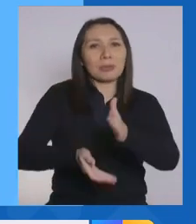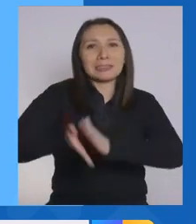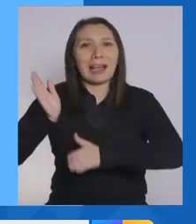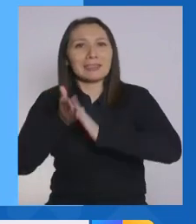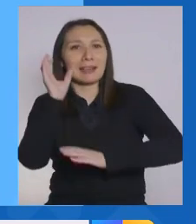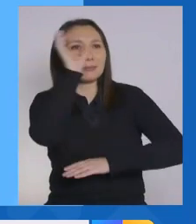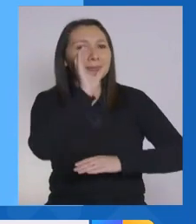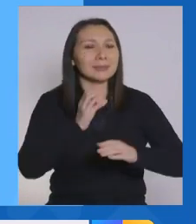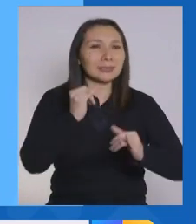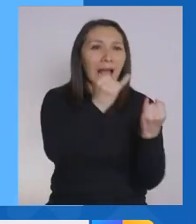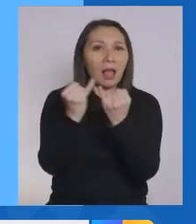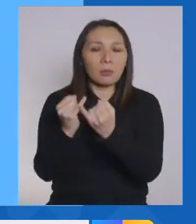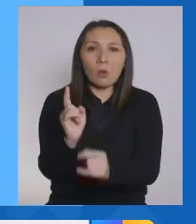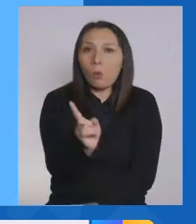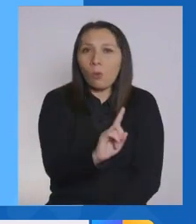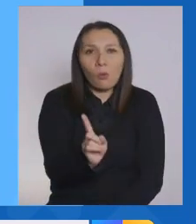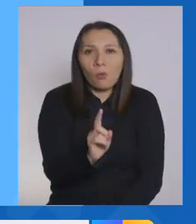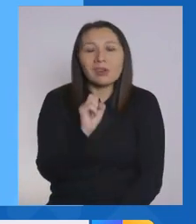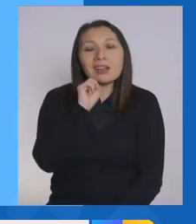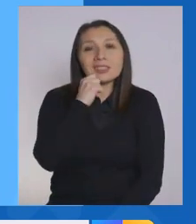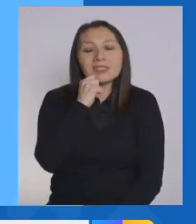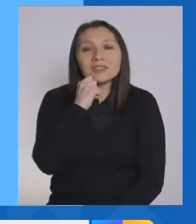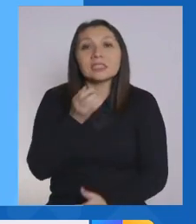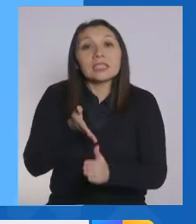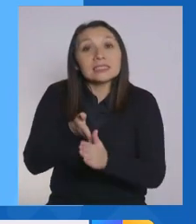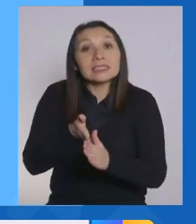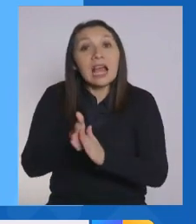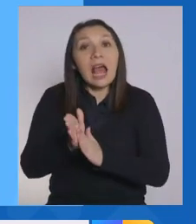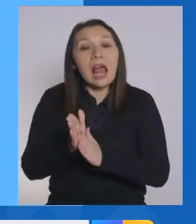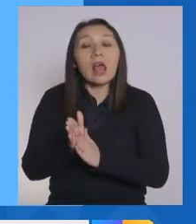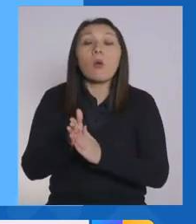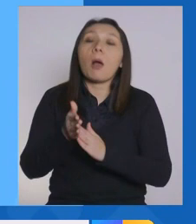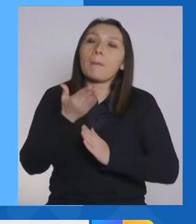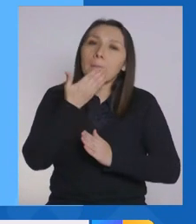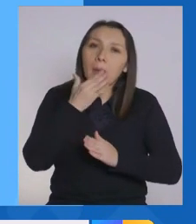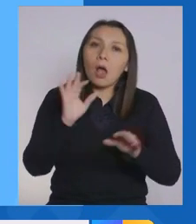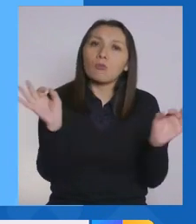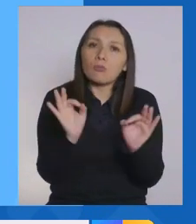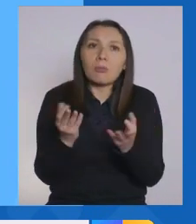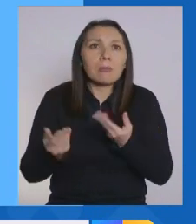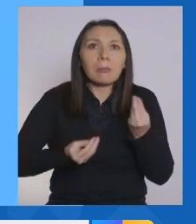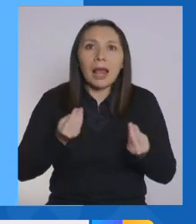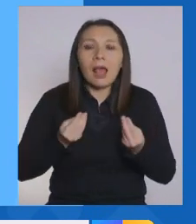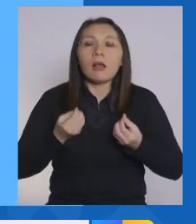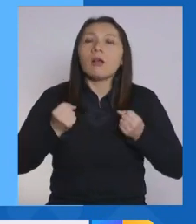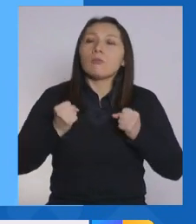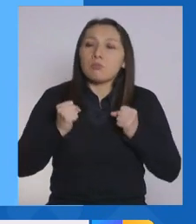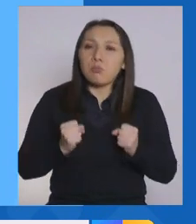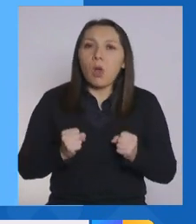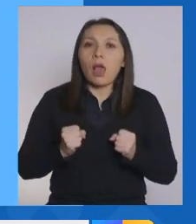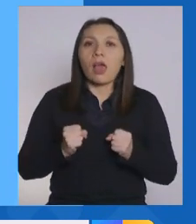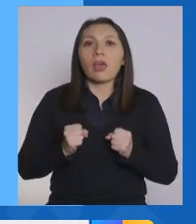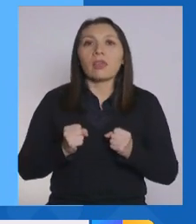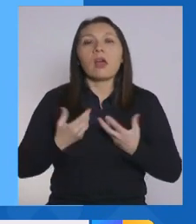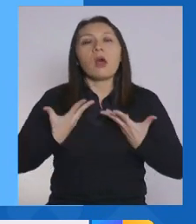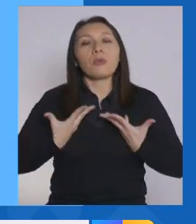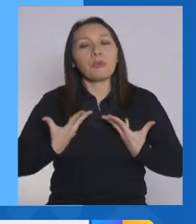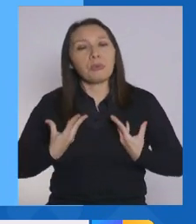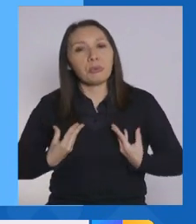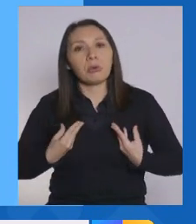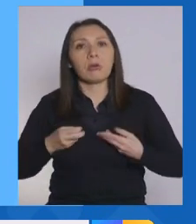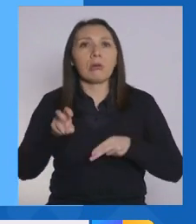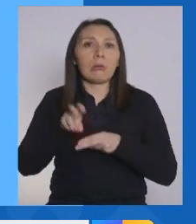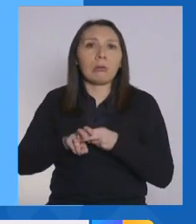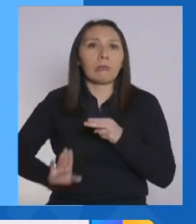juntarse con amigos. Esto es una salida recomendable para poder terminar con el